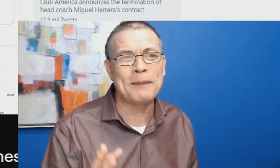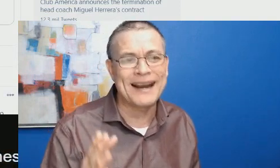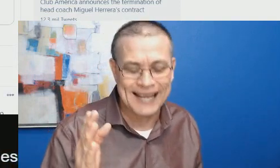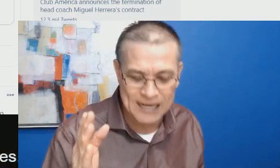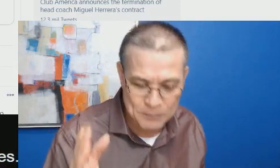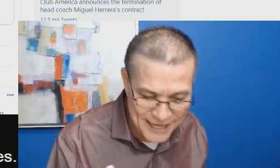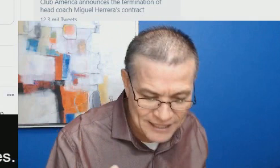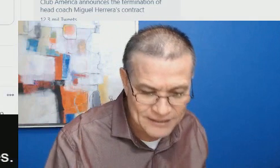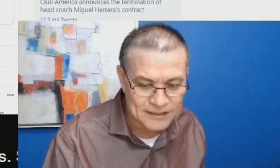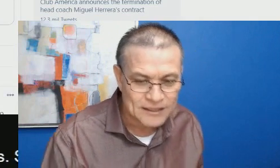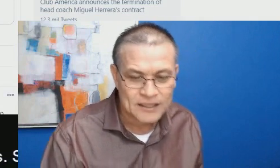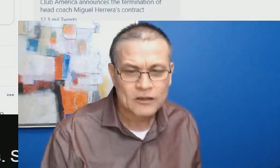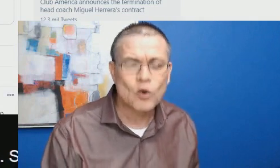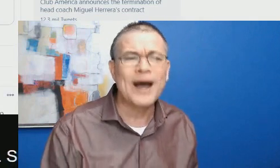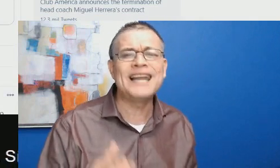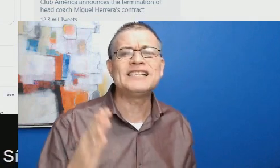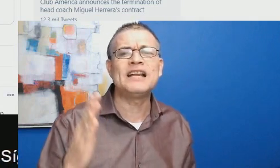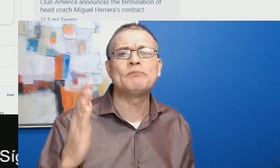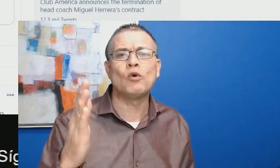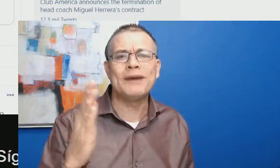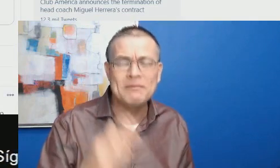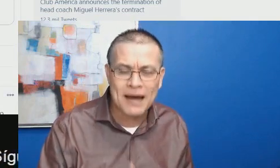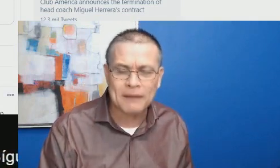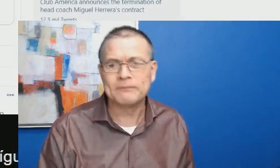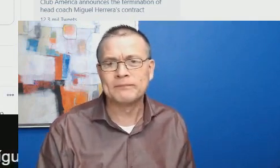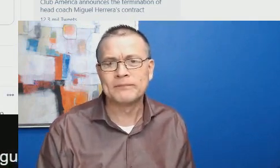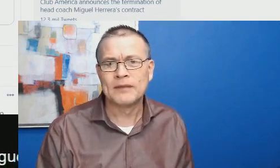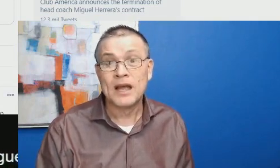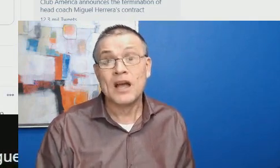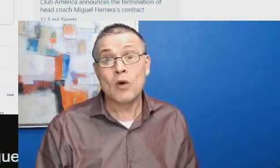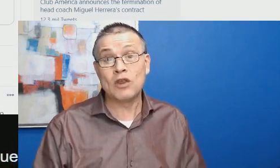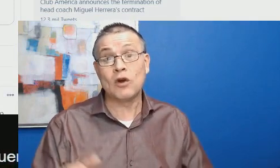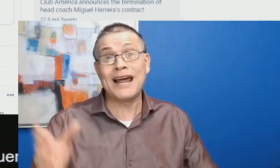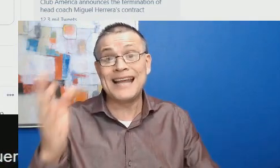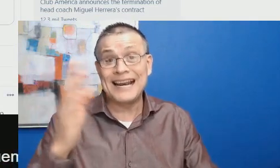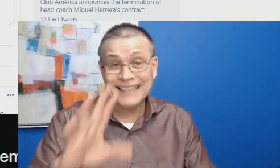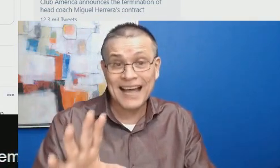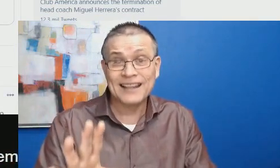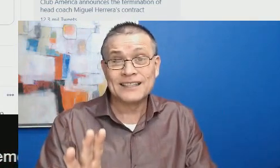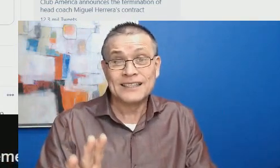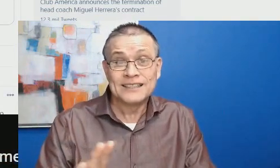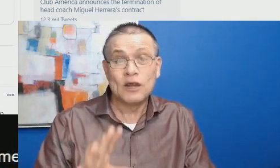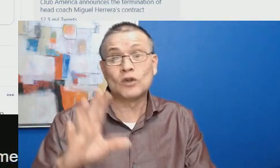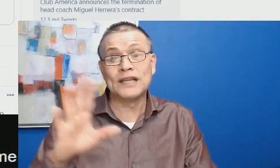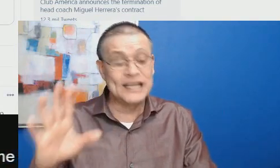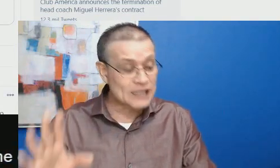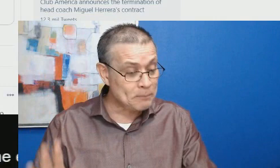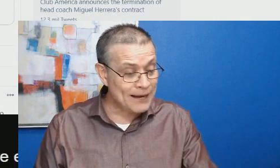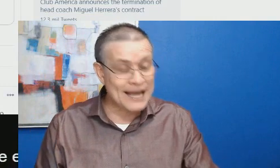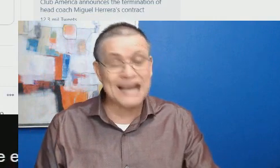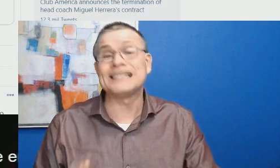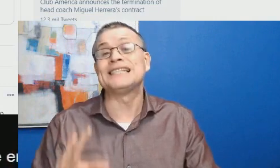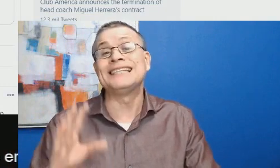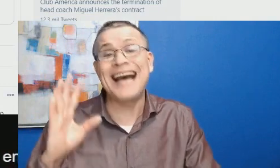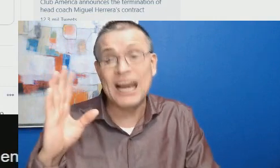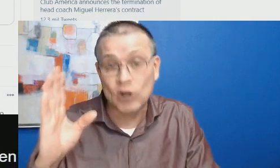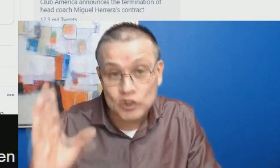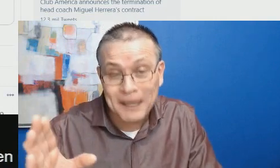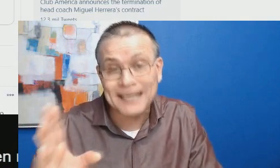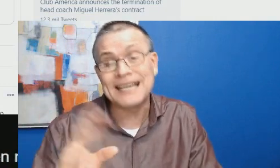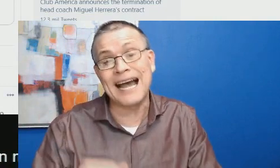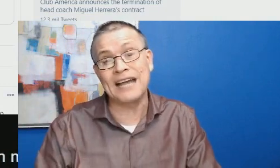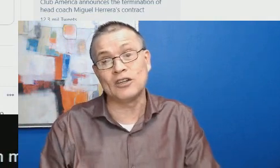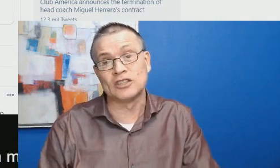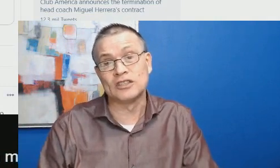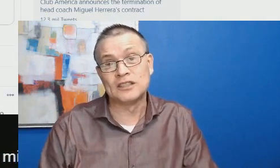utiliza para el bien, ¿cuál es el problema? Cuando la lealtad se utiliza para asesinar a